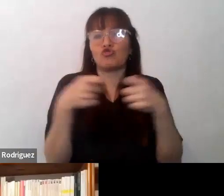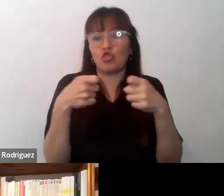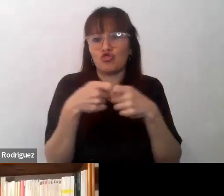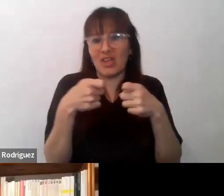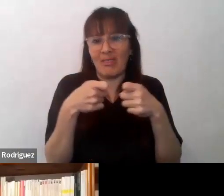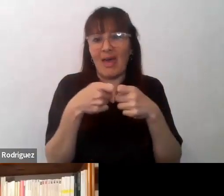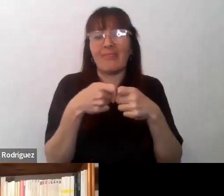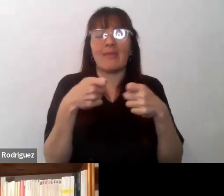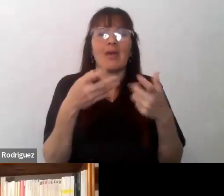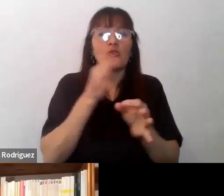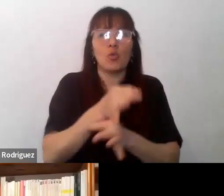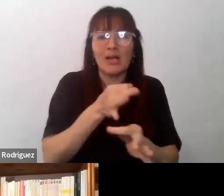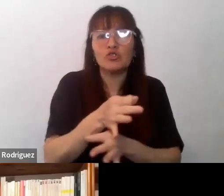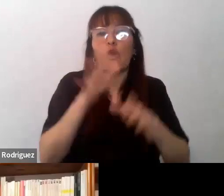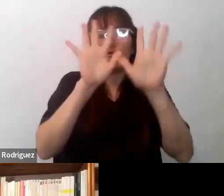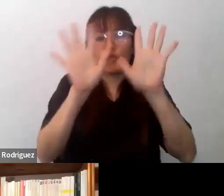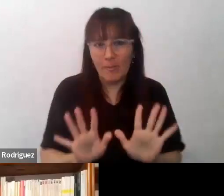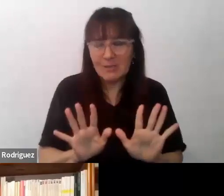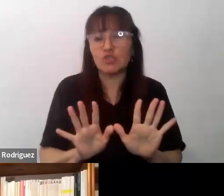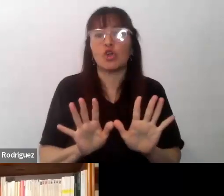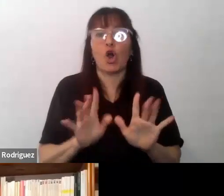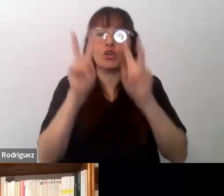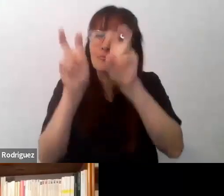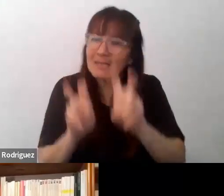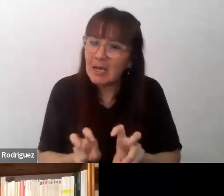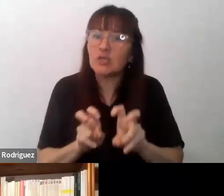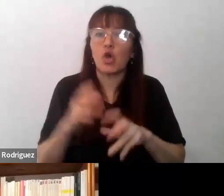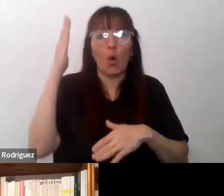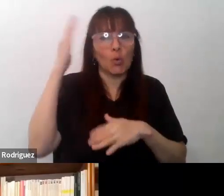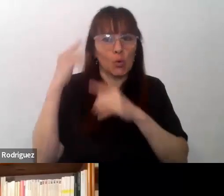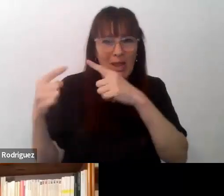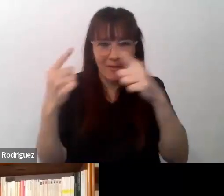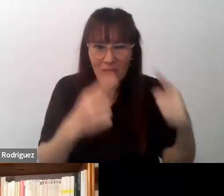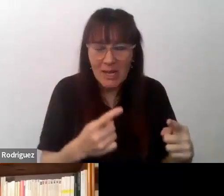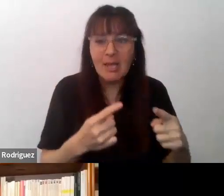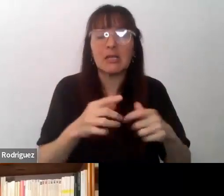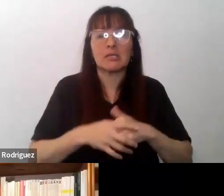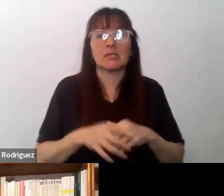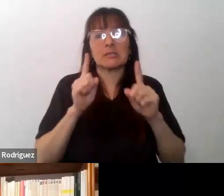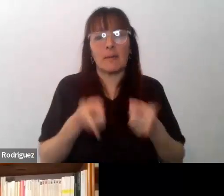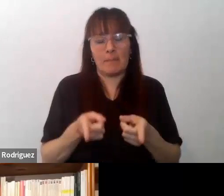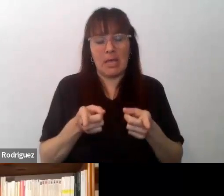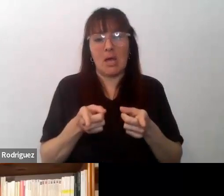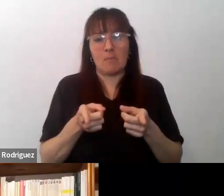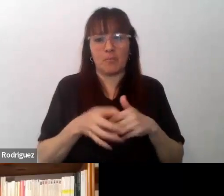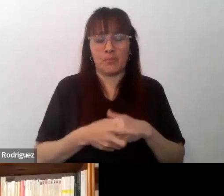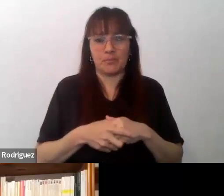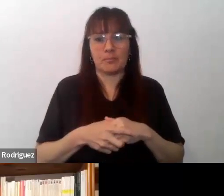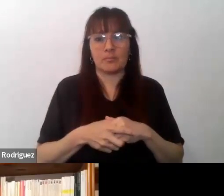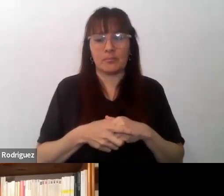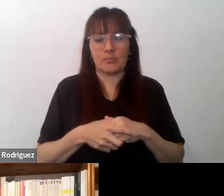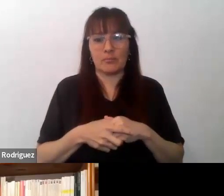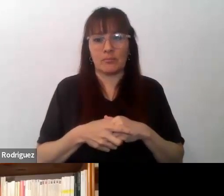por la Educación y la Formación y la Investigación Intercultural. También hubo en